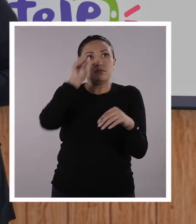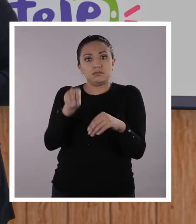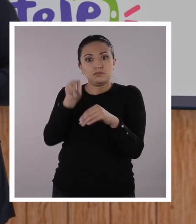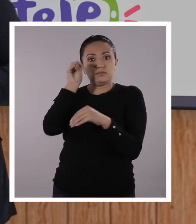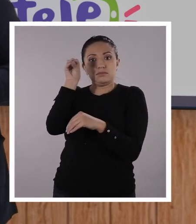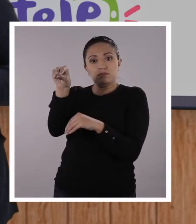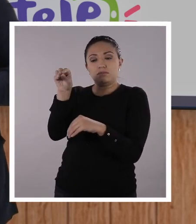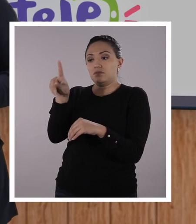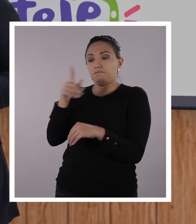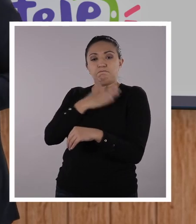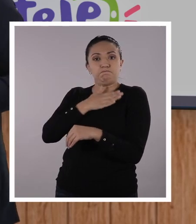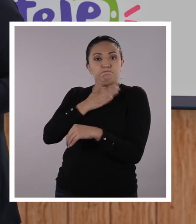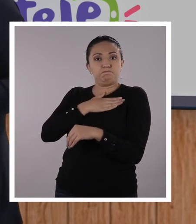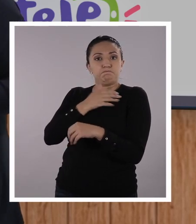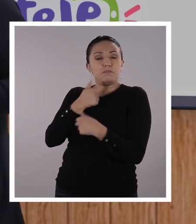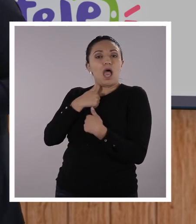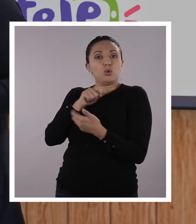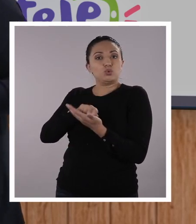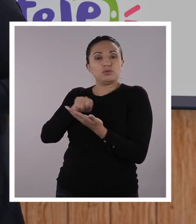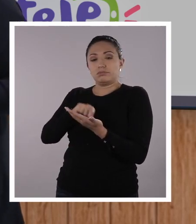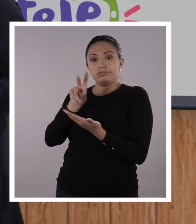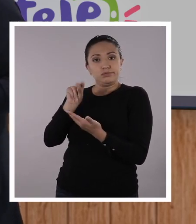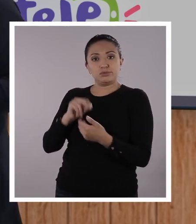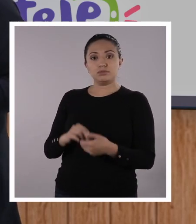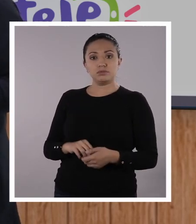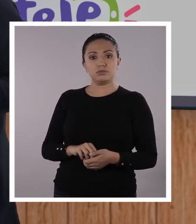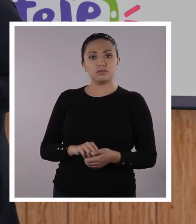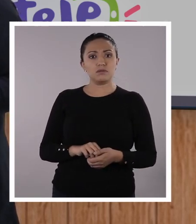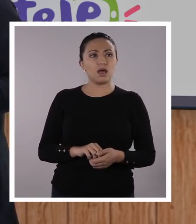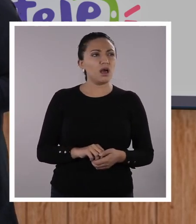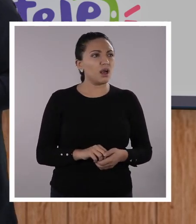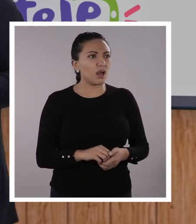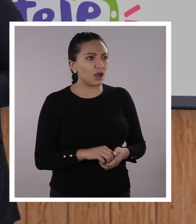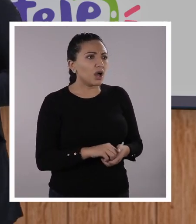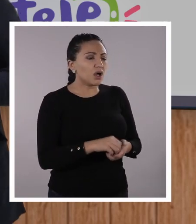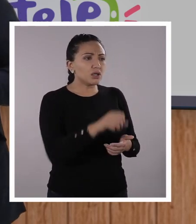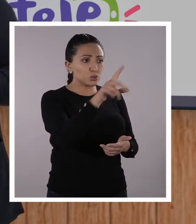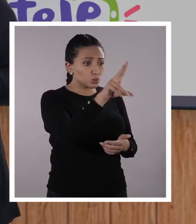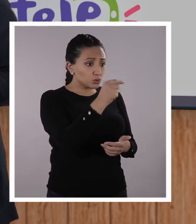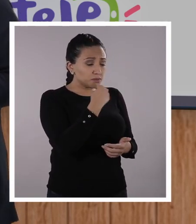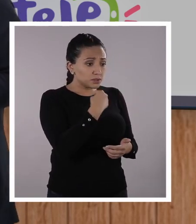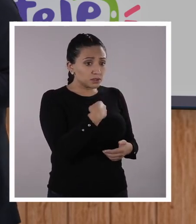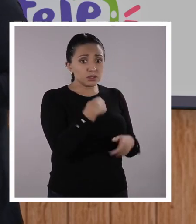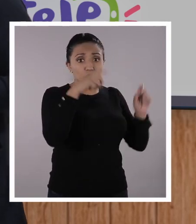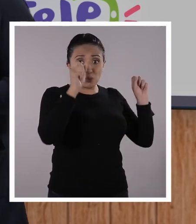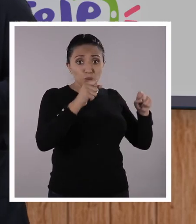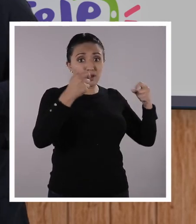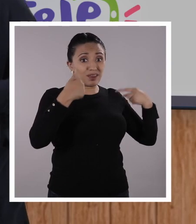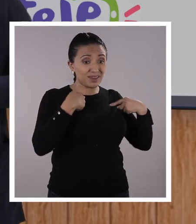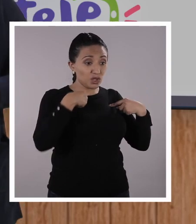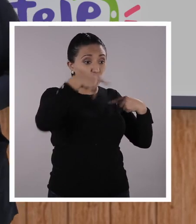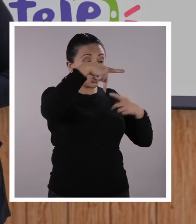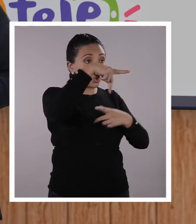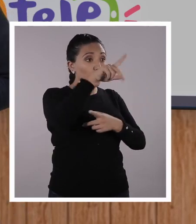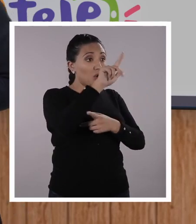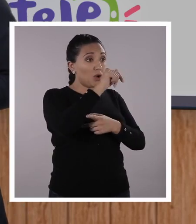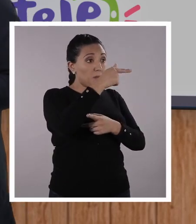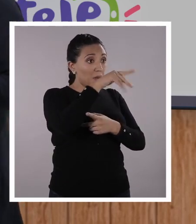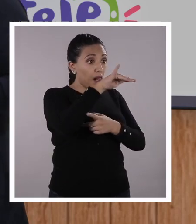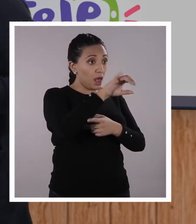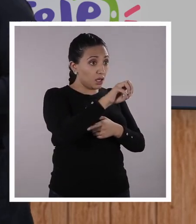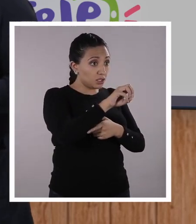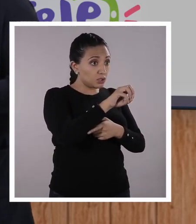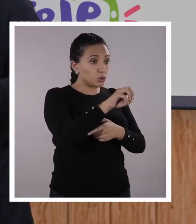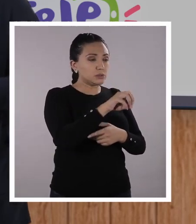o un contenido que no es de tu autoría. O sea que yo, si es que usted no me avisaba, podía estar cometiendo un plagio. Por